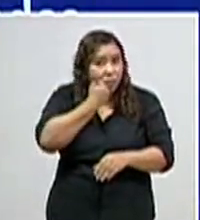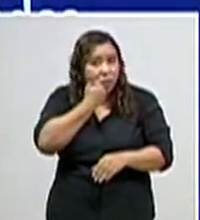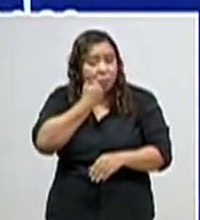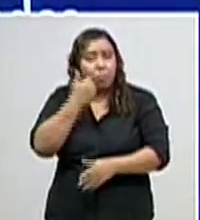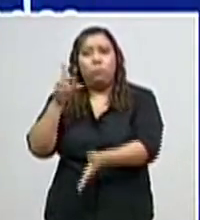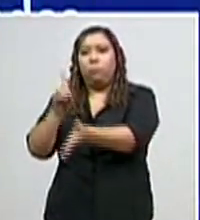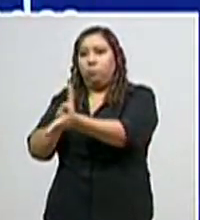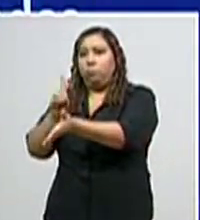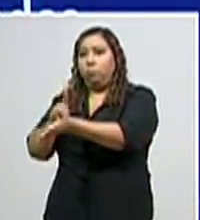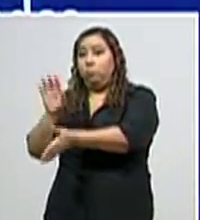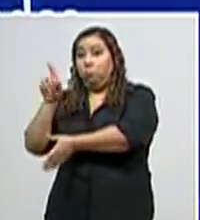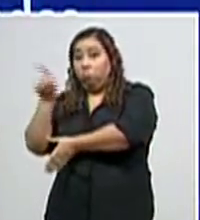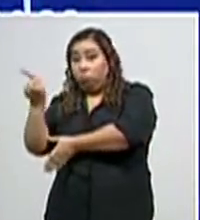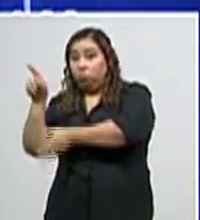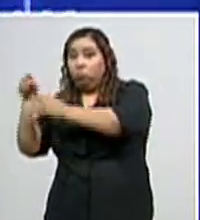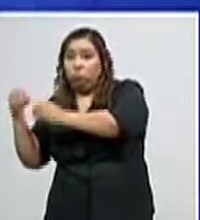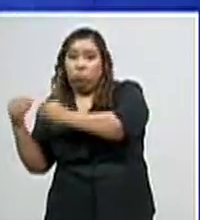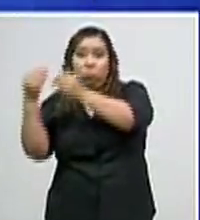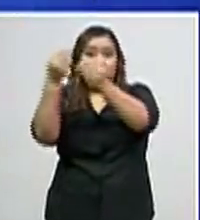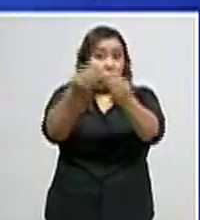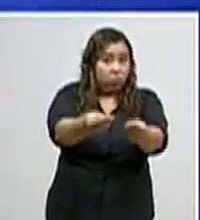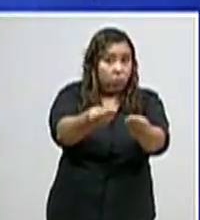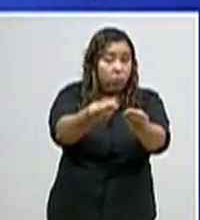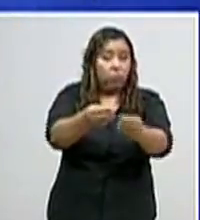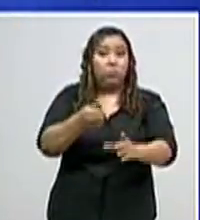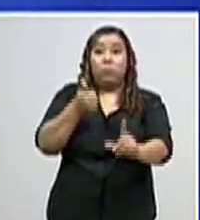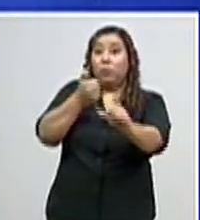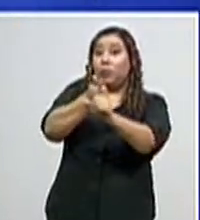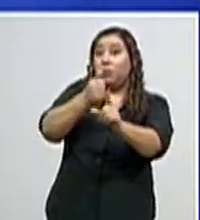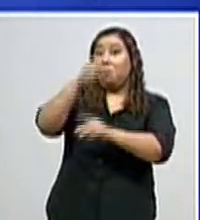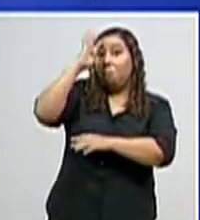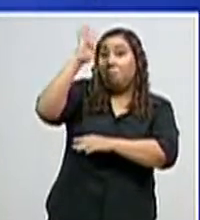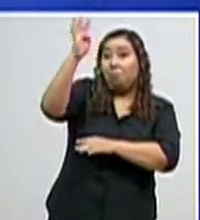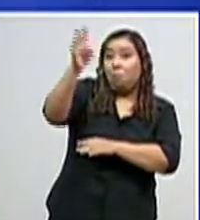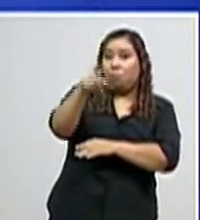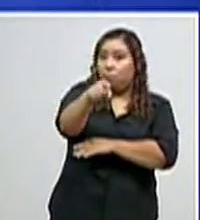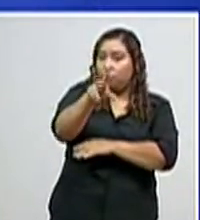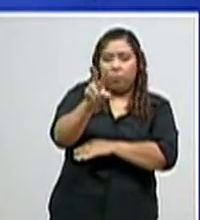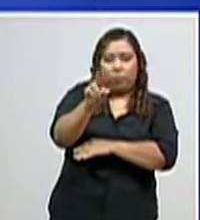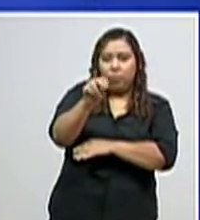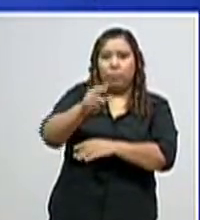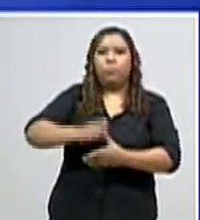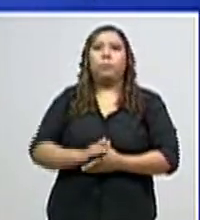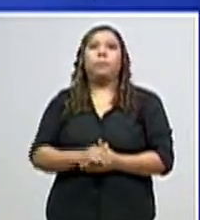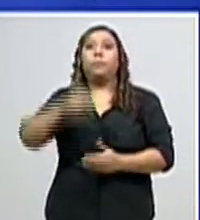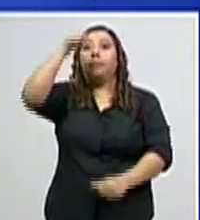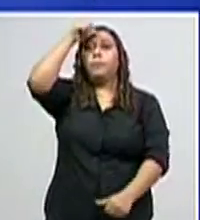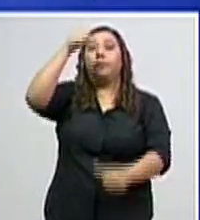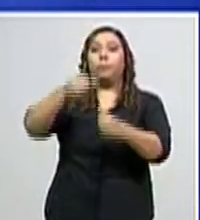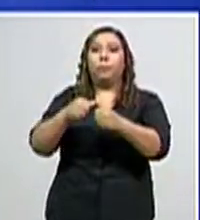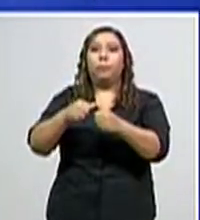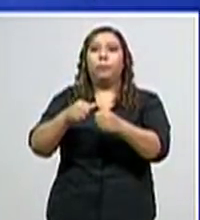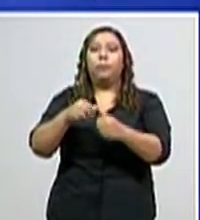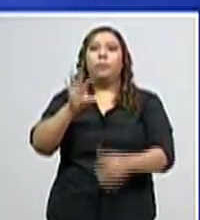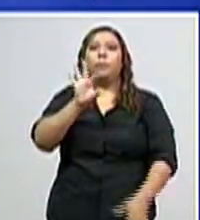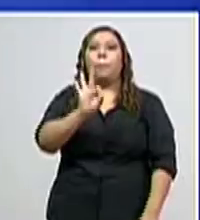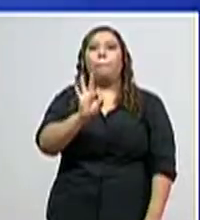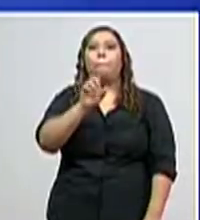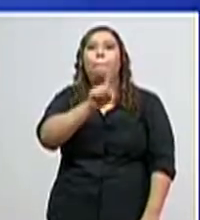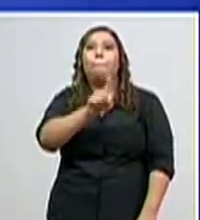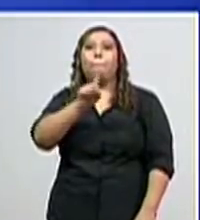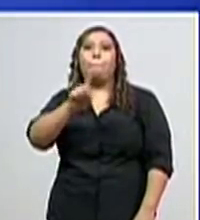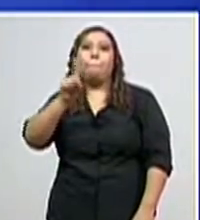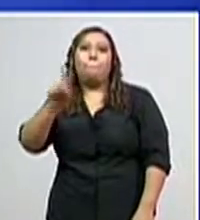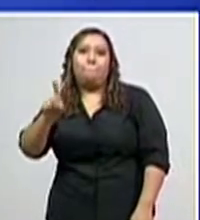prescripción de un médico. Por favor, no se automediquen. Recuerde que tenemos a su disposición el servicio